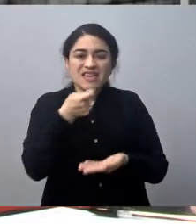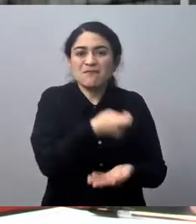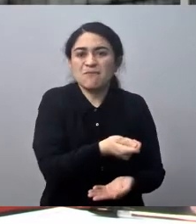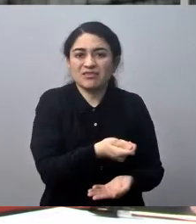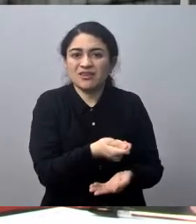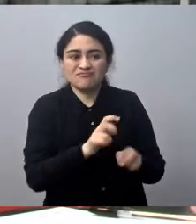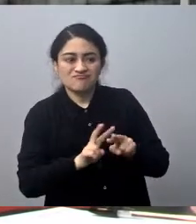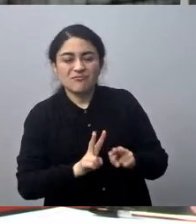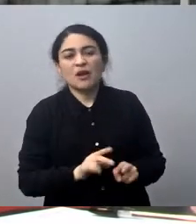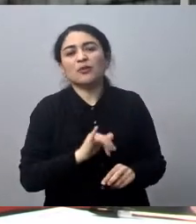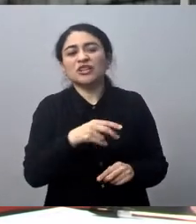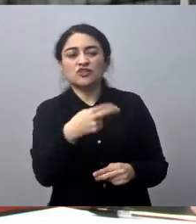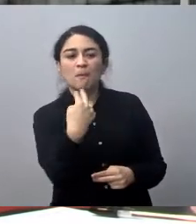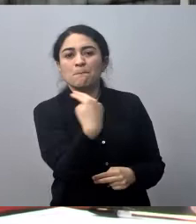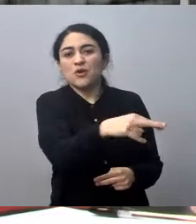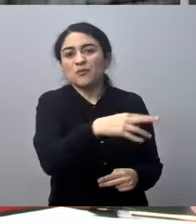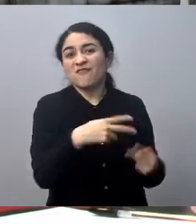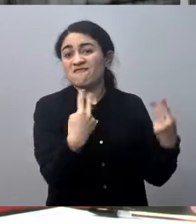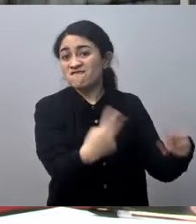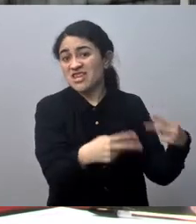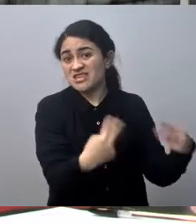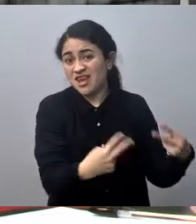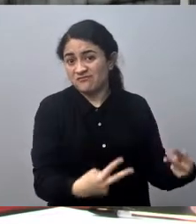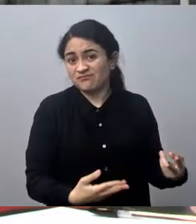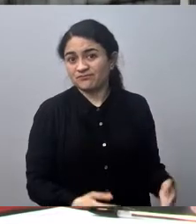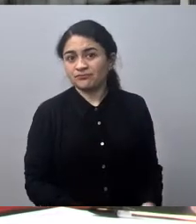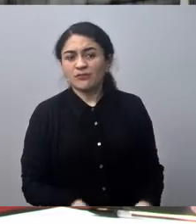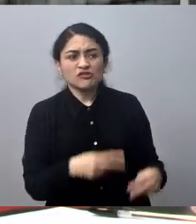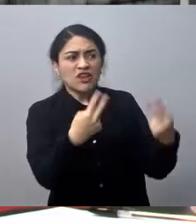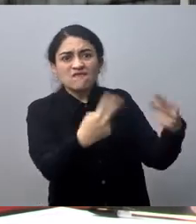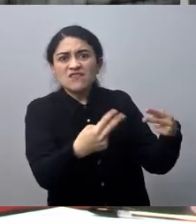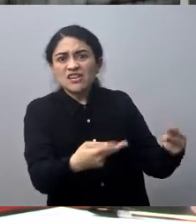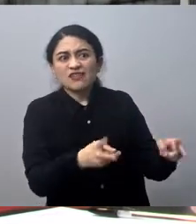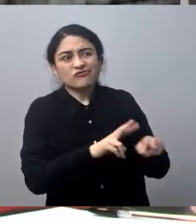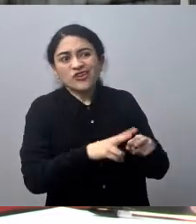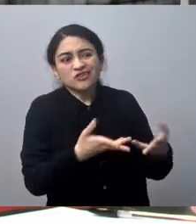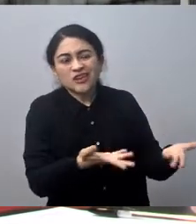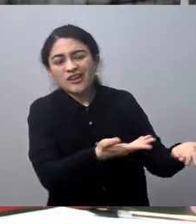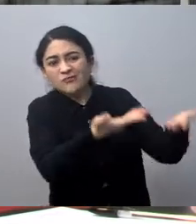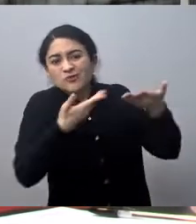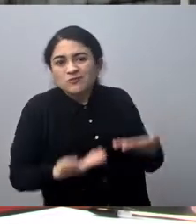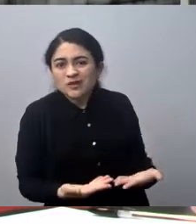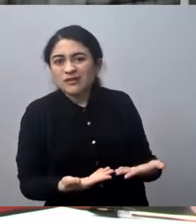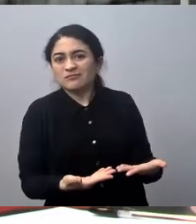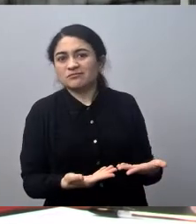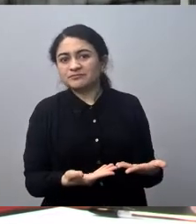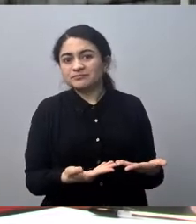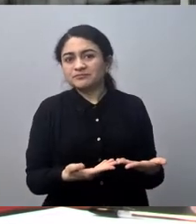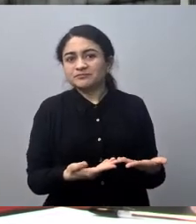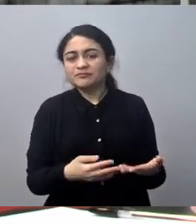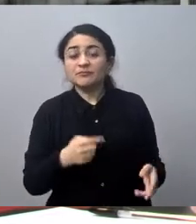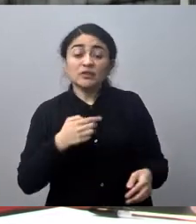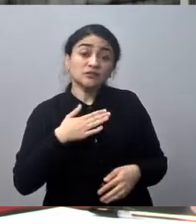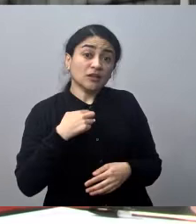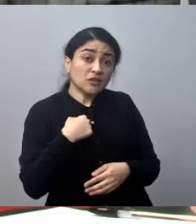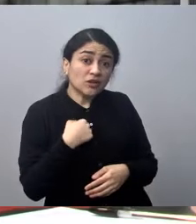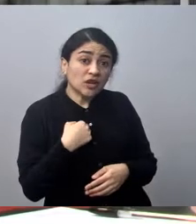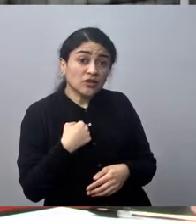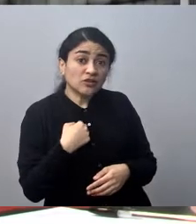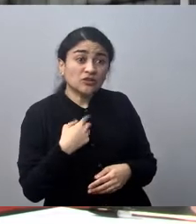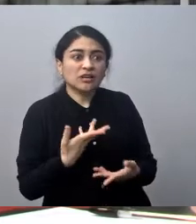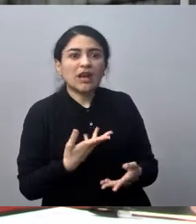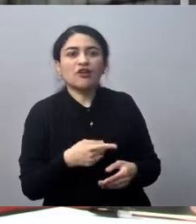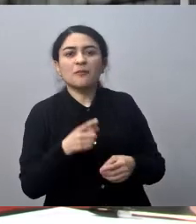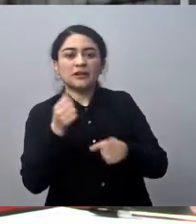de otra municipalidad y Viña no hace nada en el tema y lo que yo hago, Bernardo, es colocar ahí una